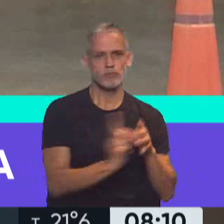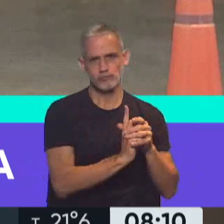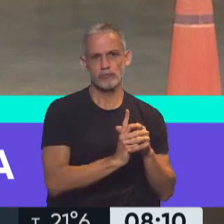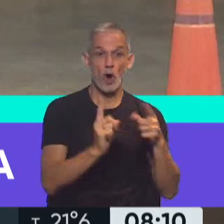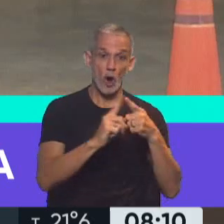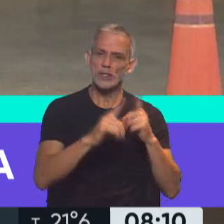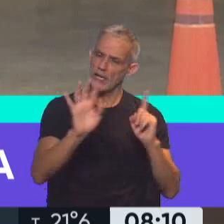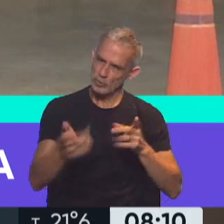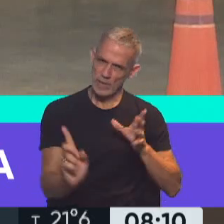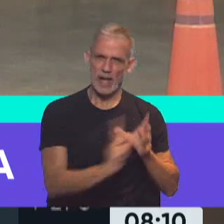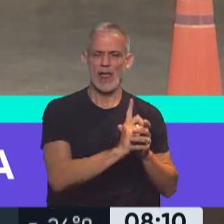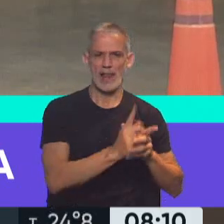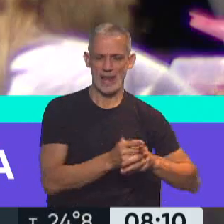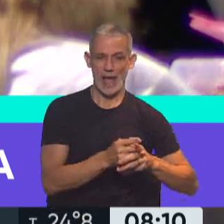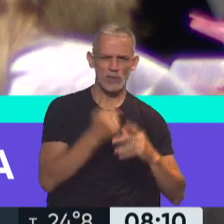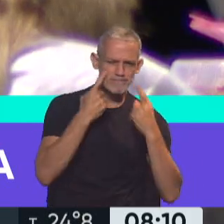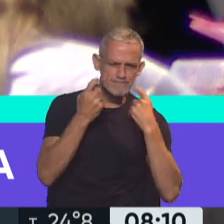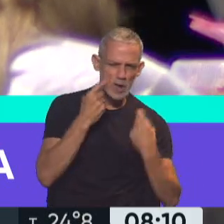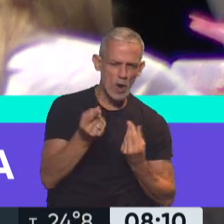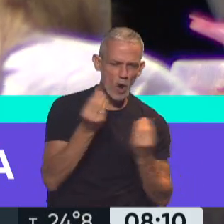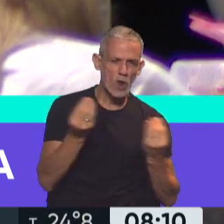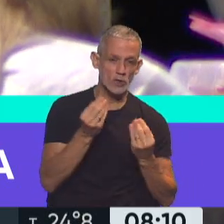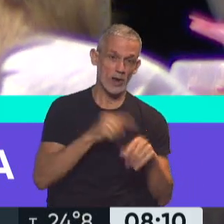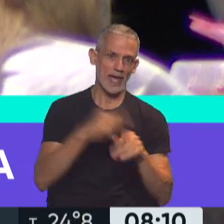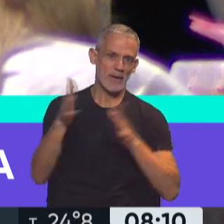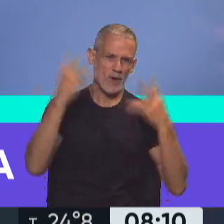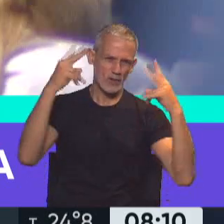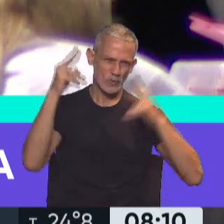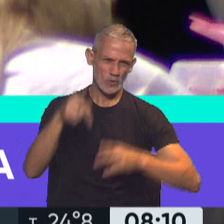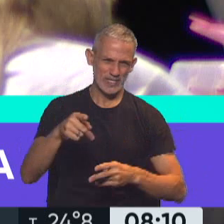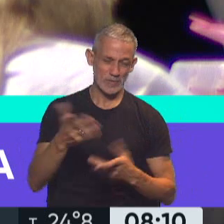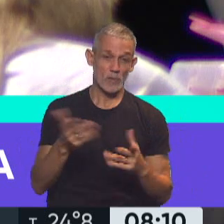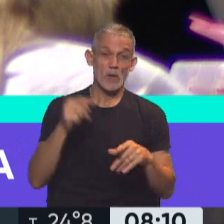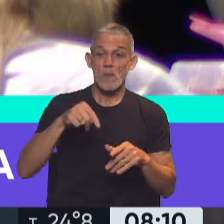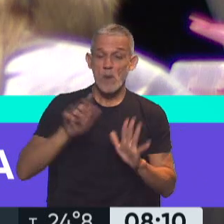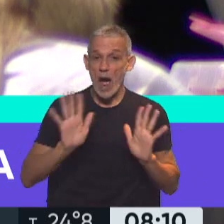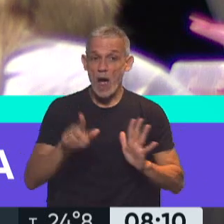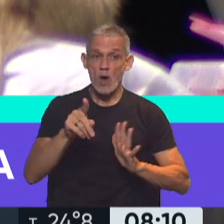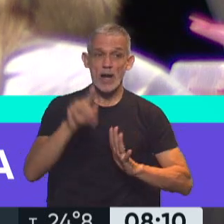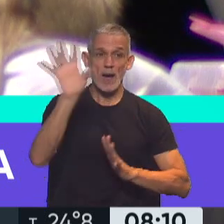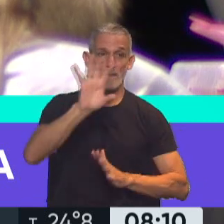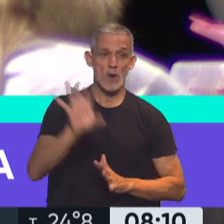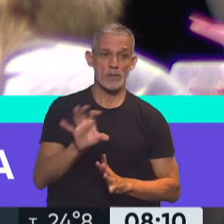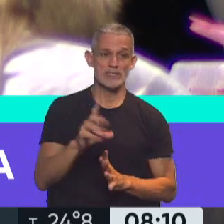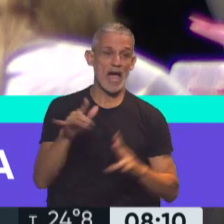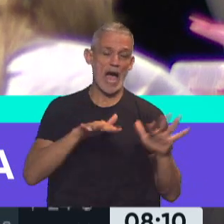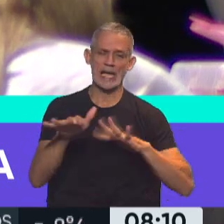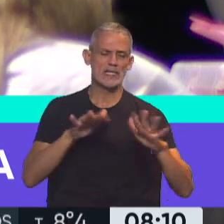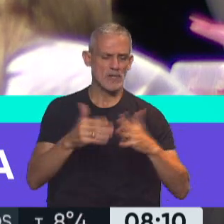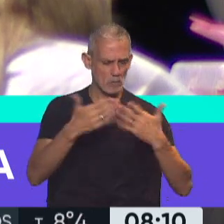contactos, y una vigilancia rigurosa, bueno, en épocas de turismo. Pero, bueno, por ahora en la provincia tenemos todas las actividades